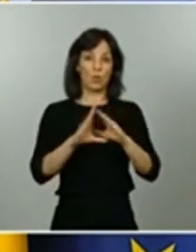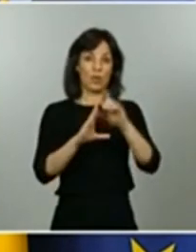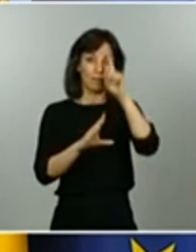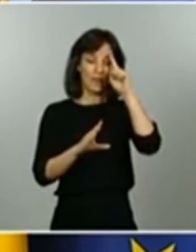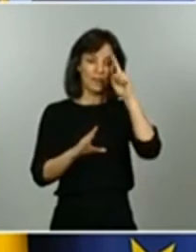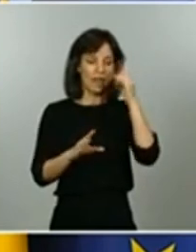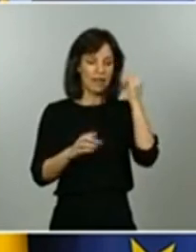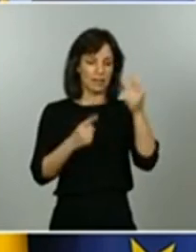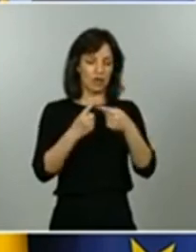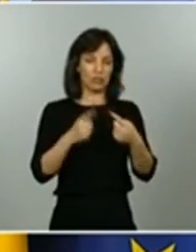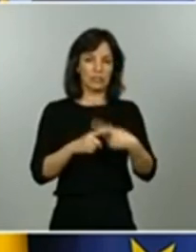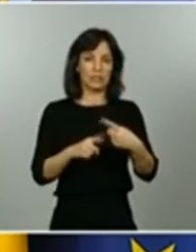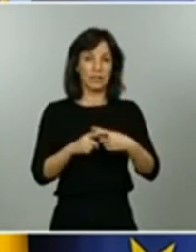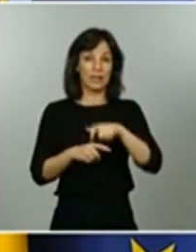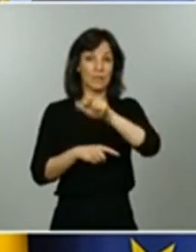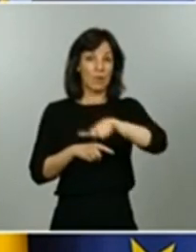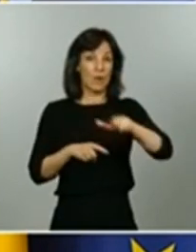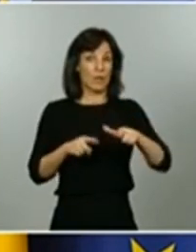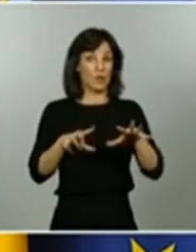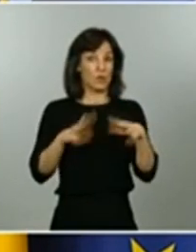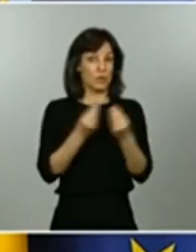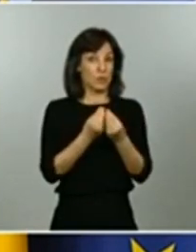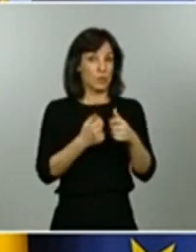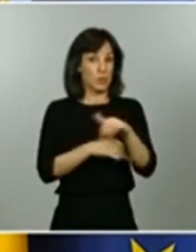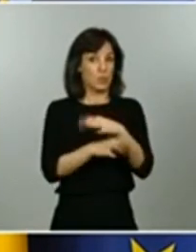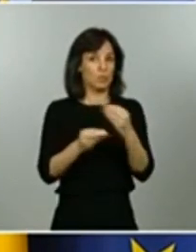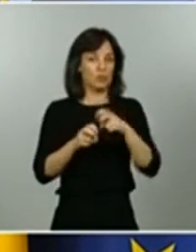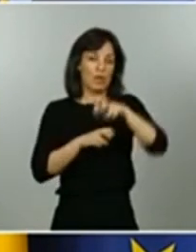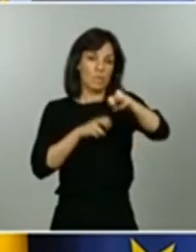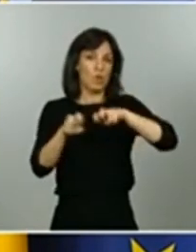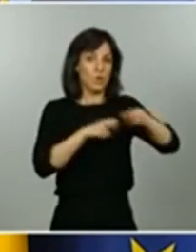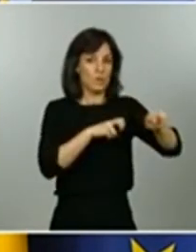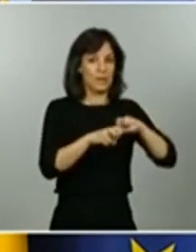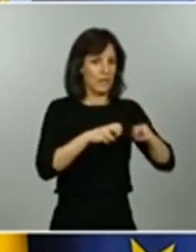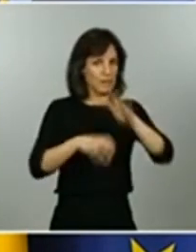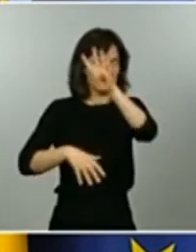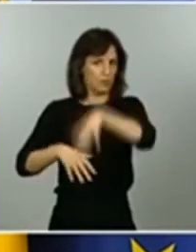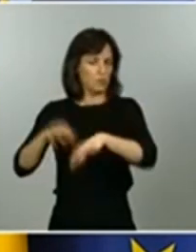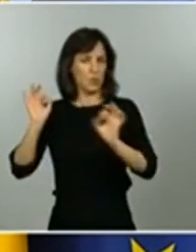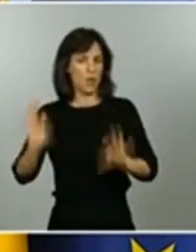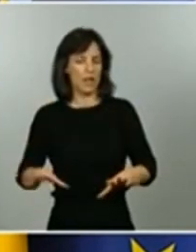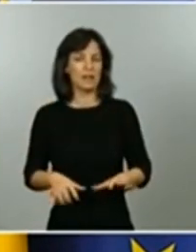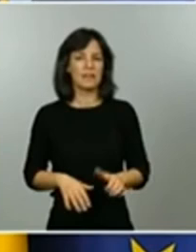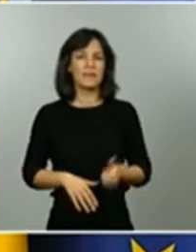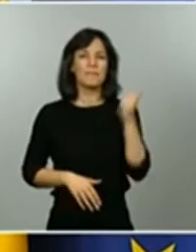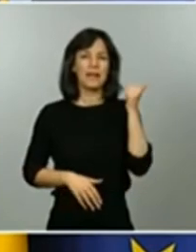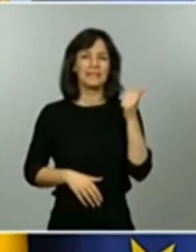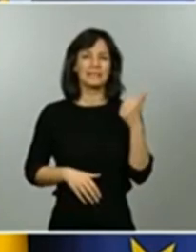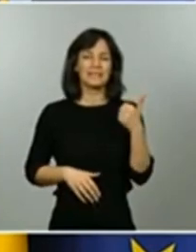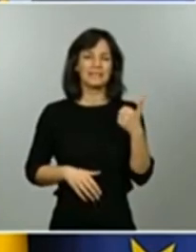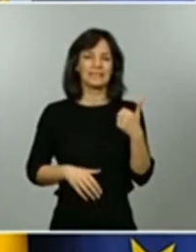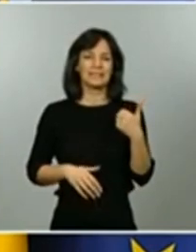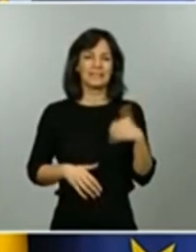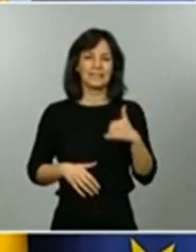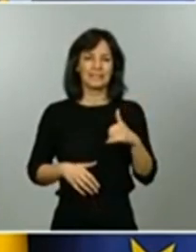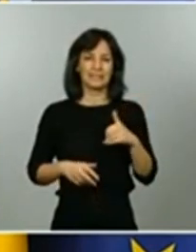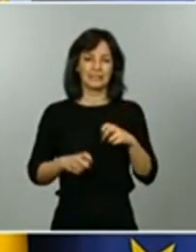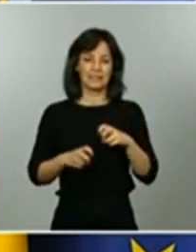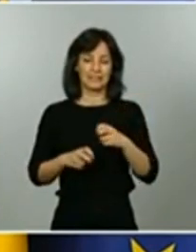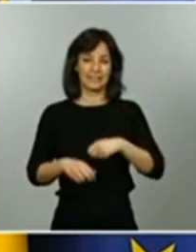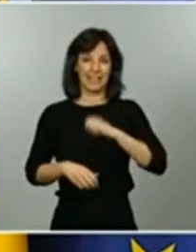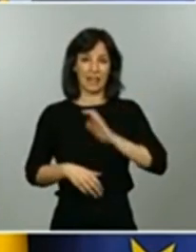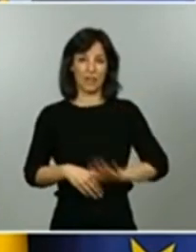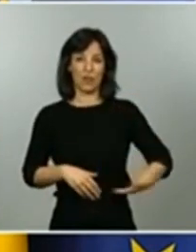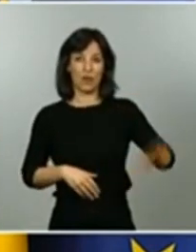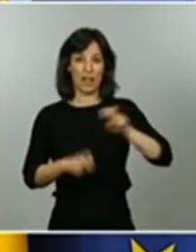la movilidad de esa población y sobre todo el intercambio importante nacional e internacional que se